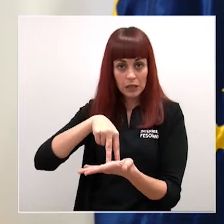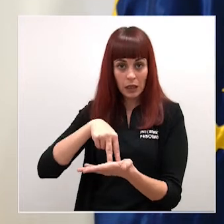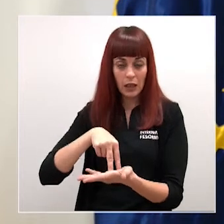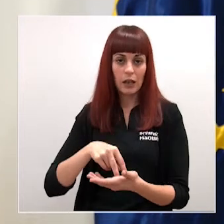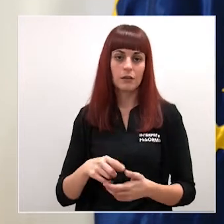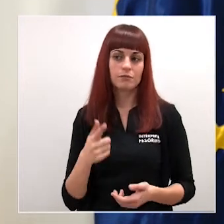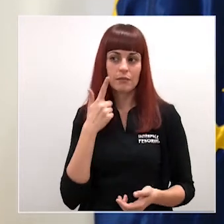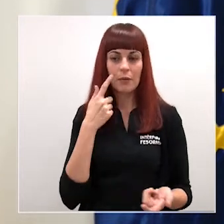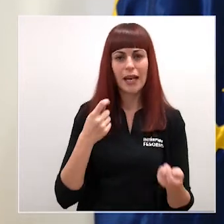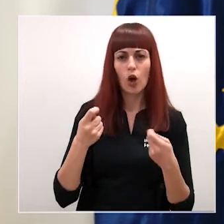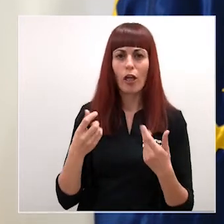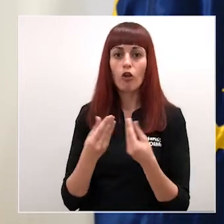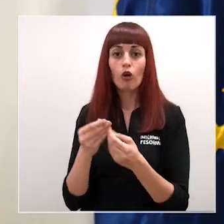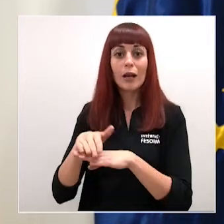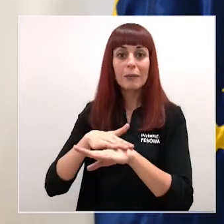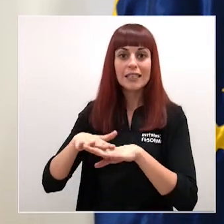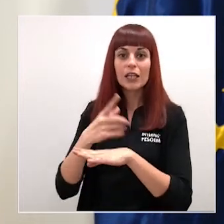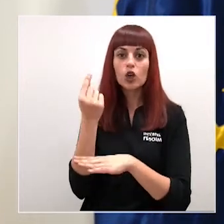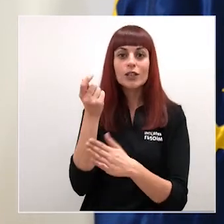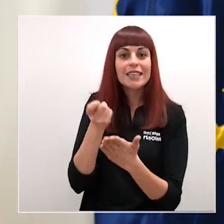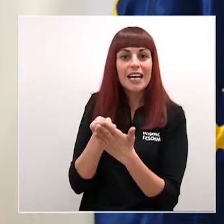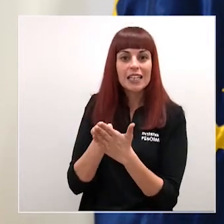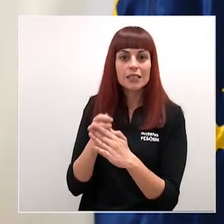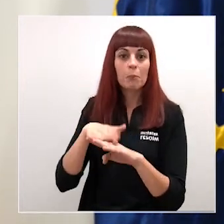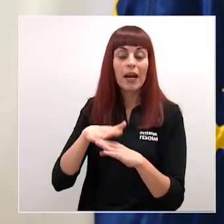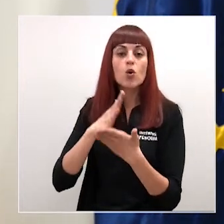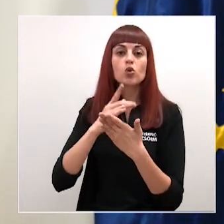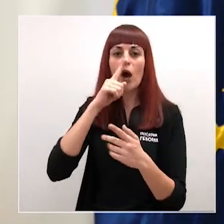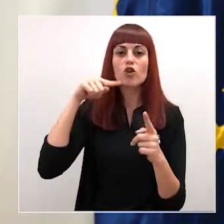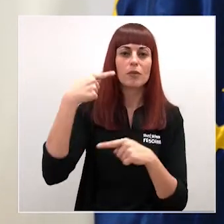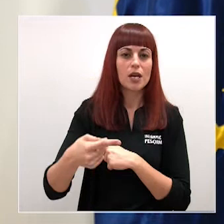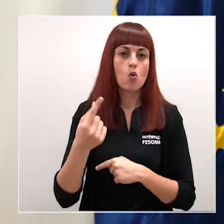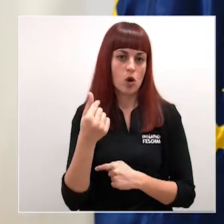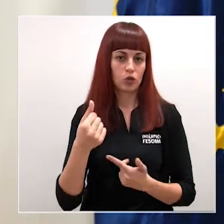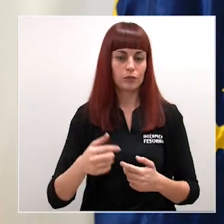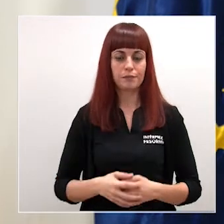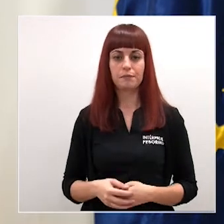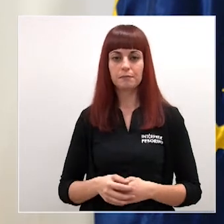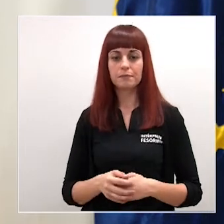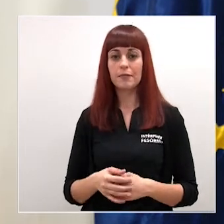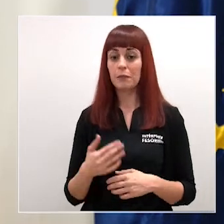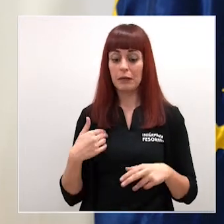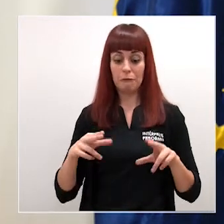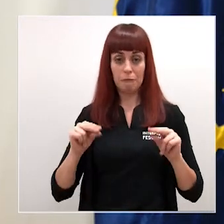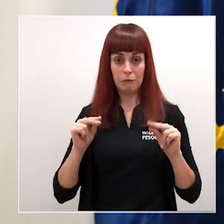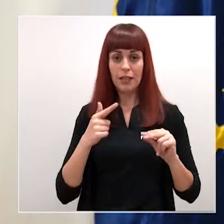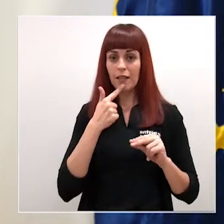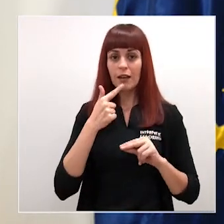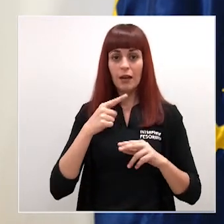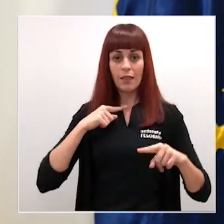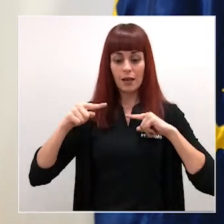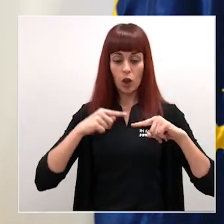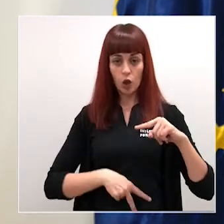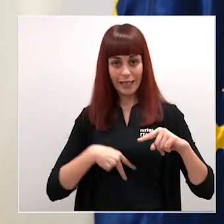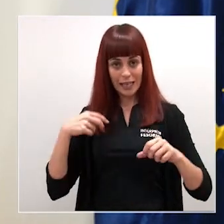o negociando con el Ministerio las taxas para el próximo curso para terminar decirles que desde la Dirección General de